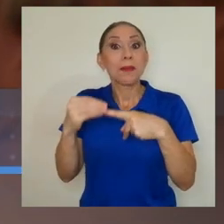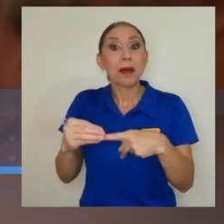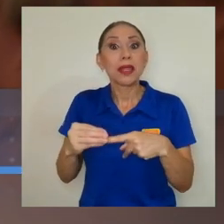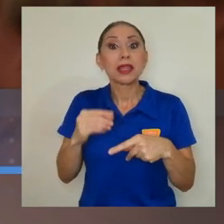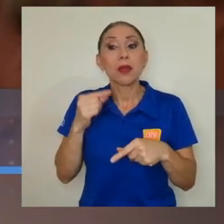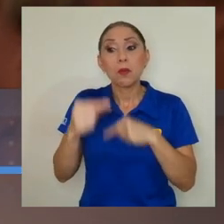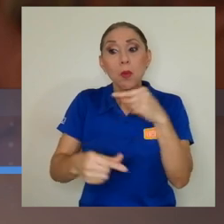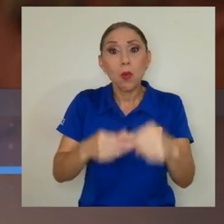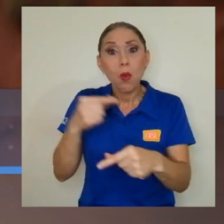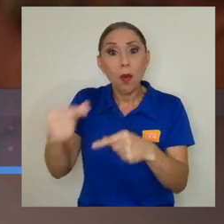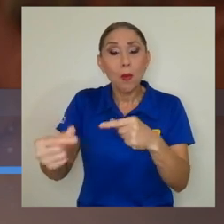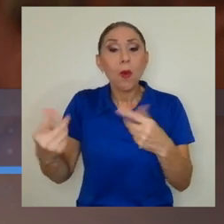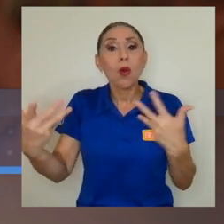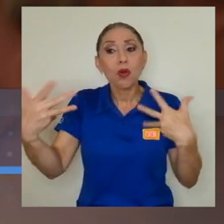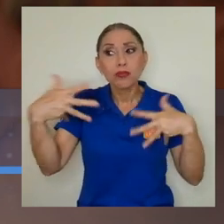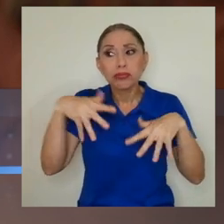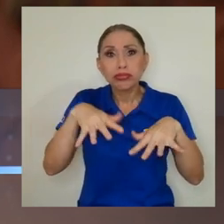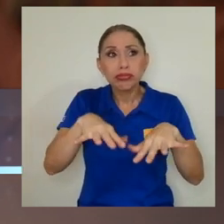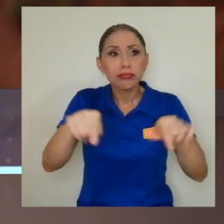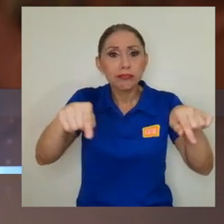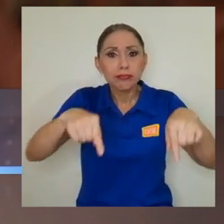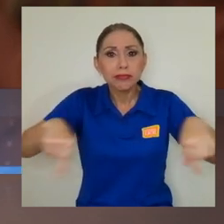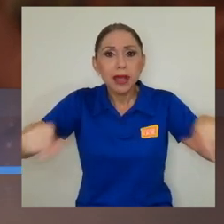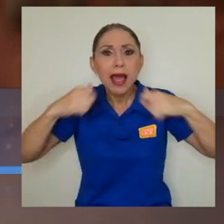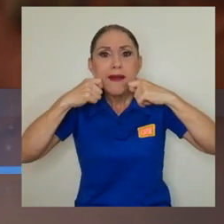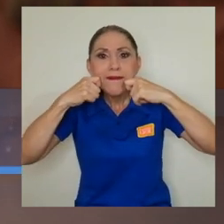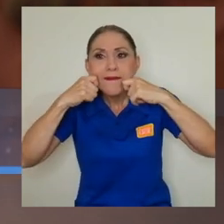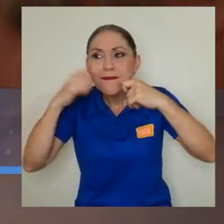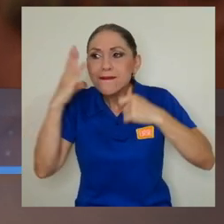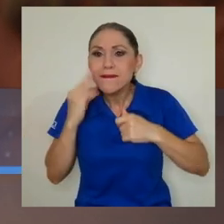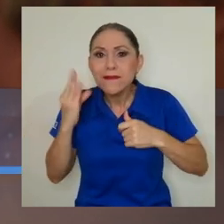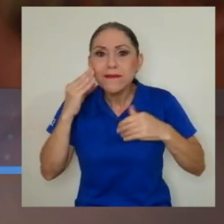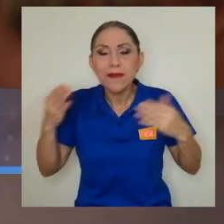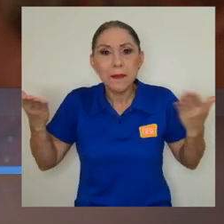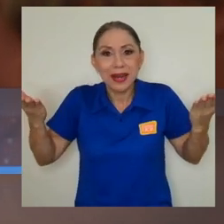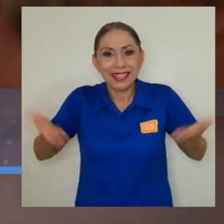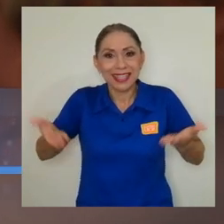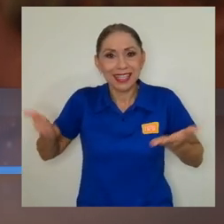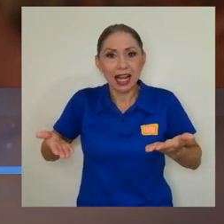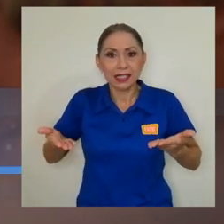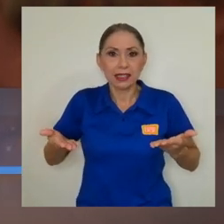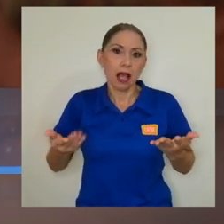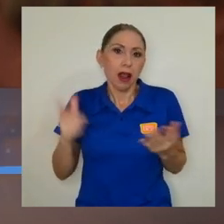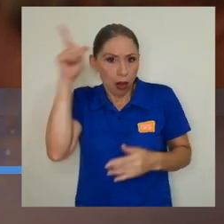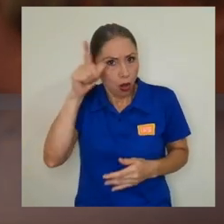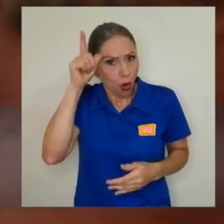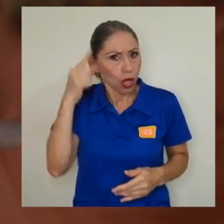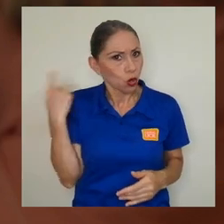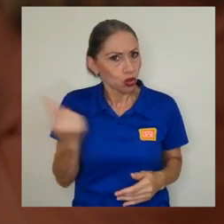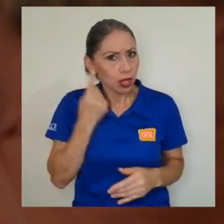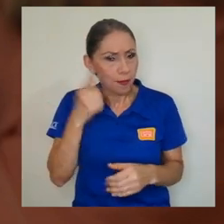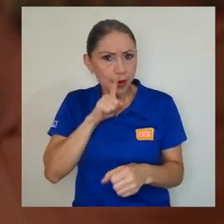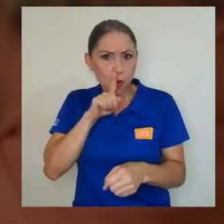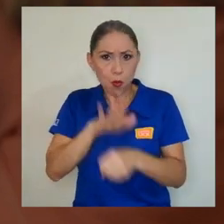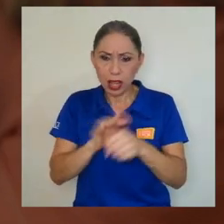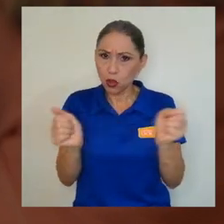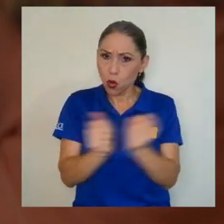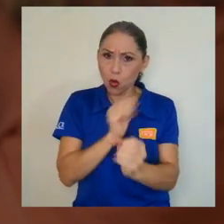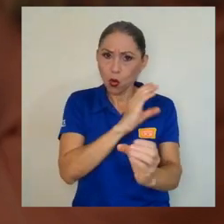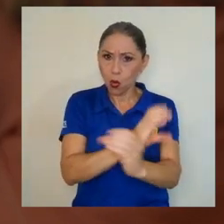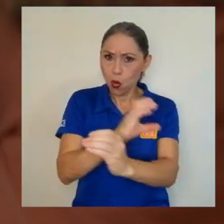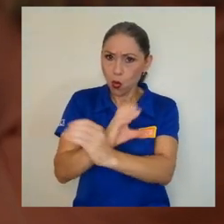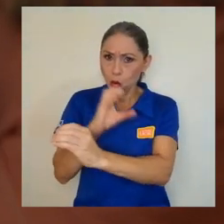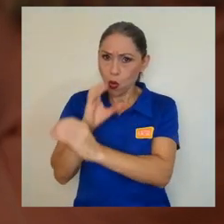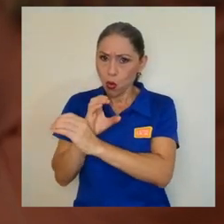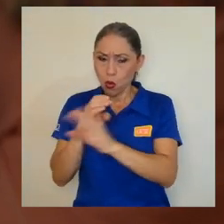reintegración y el fortalecimiento de lazos vivenciales y presenciales, definitivamente siempre cumpliendo con los protocolos y las medidas dictadas